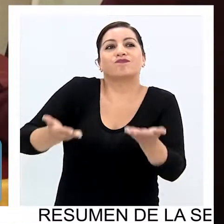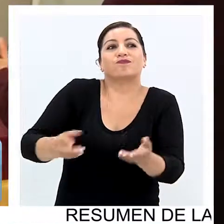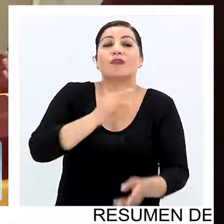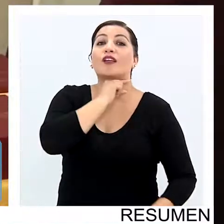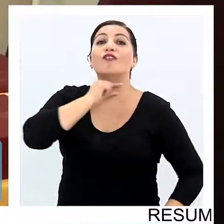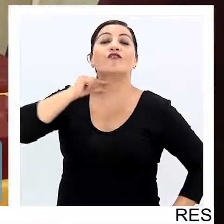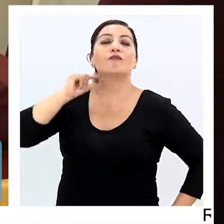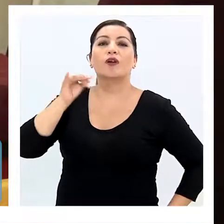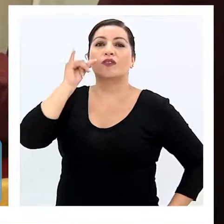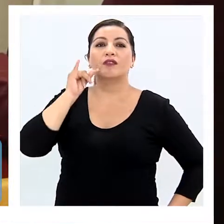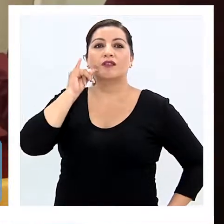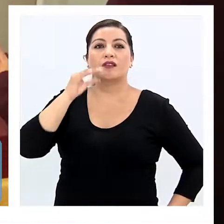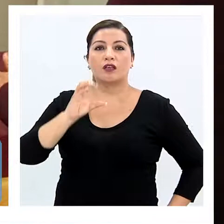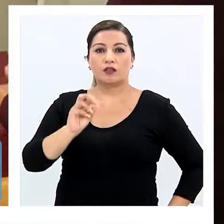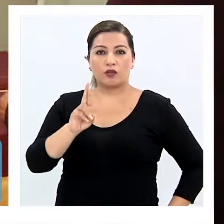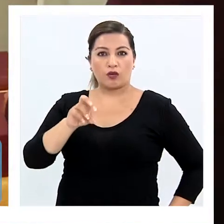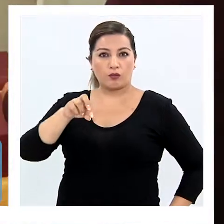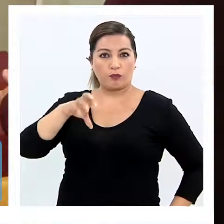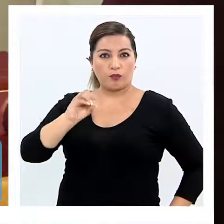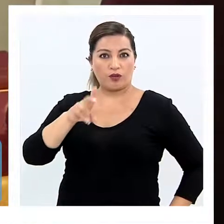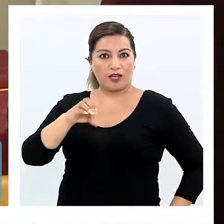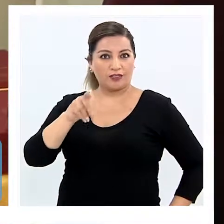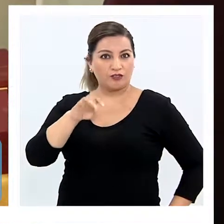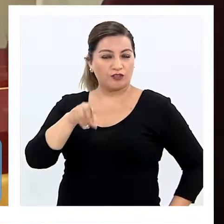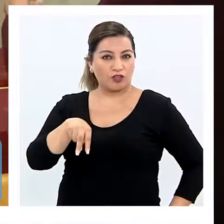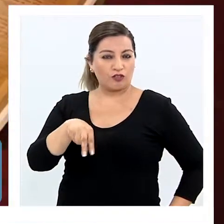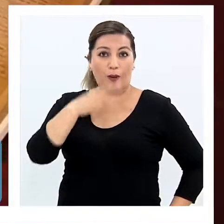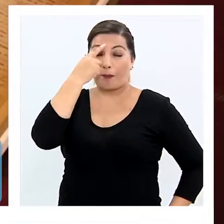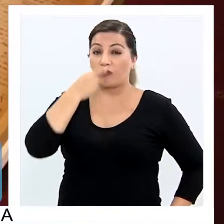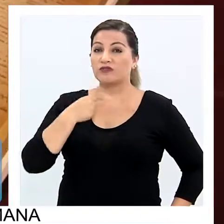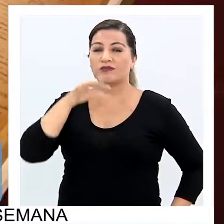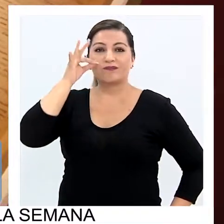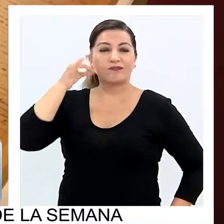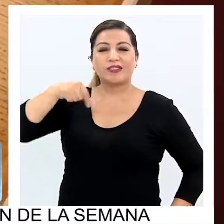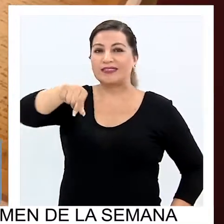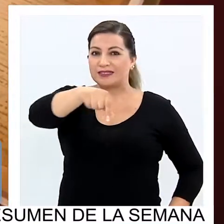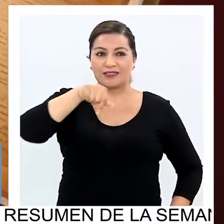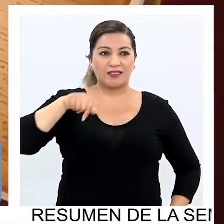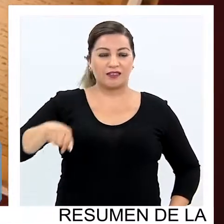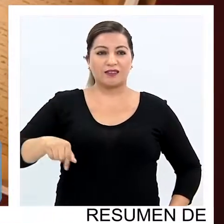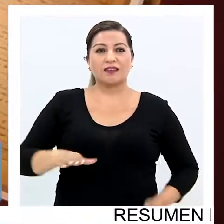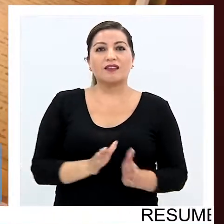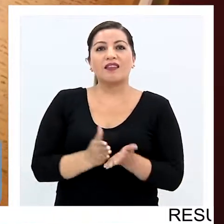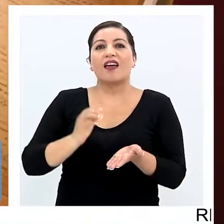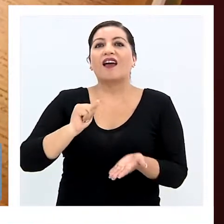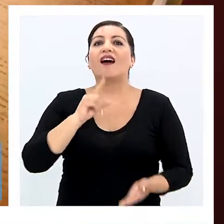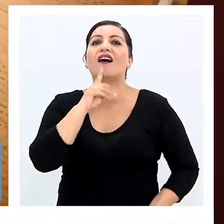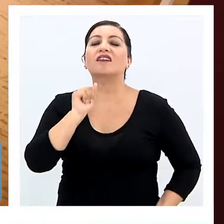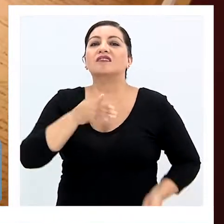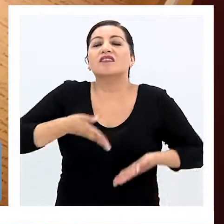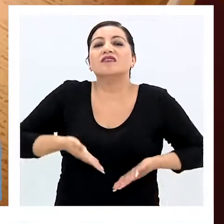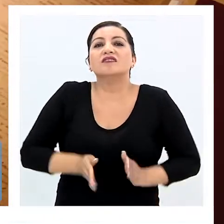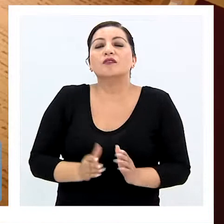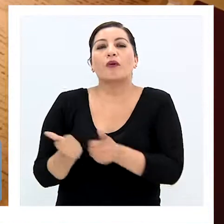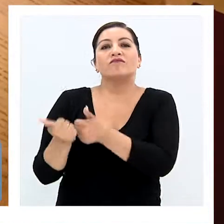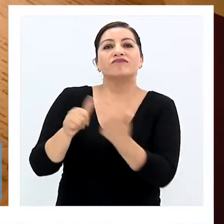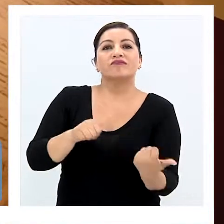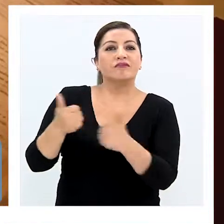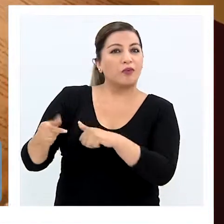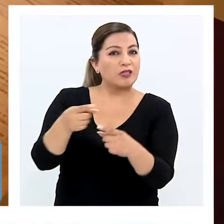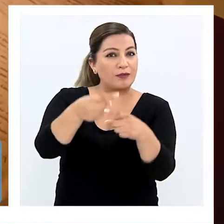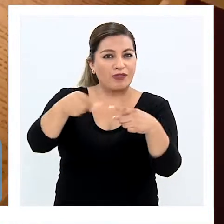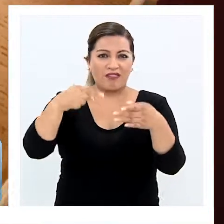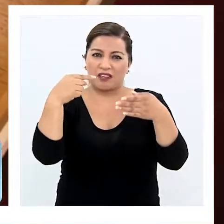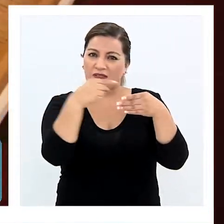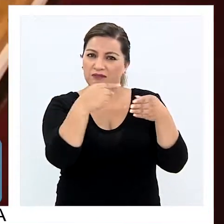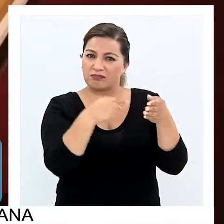Obispado de Iquique a la Corporación Museo del Salitre. Se trata de documentación como actas de nacimiento, bautismos, entre otras,